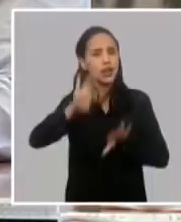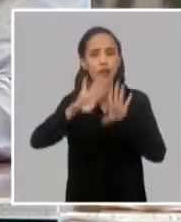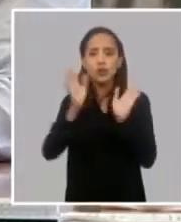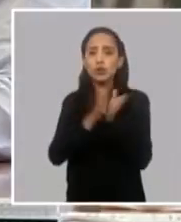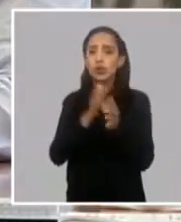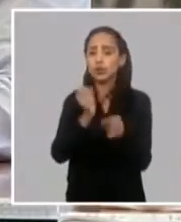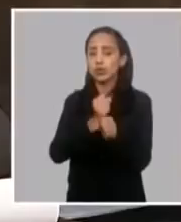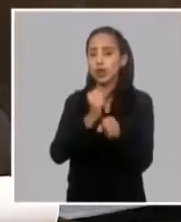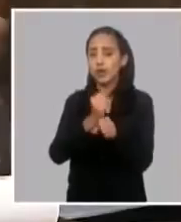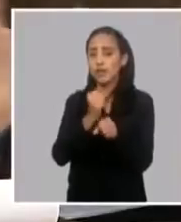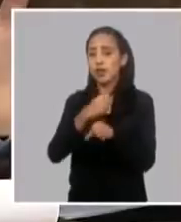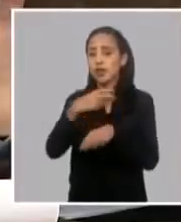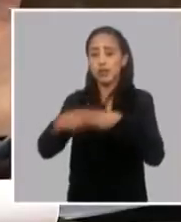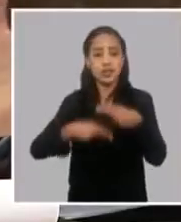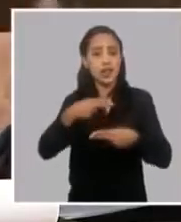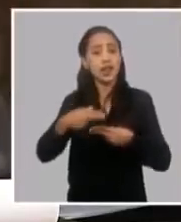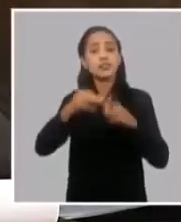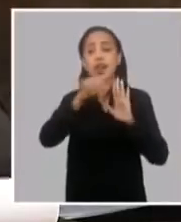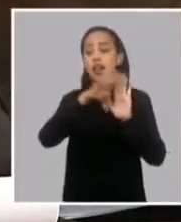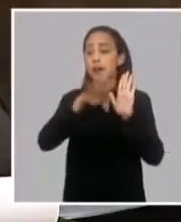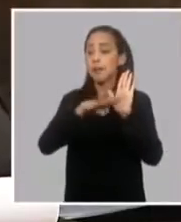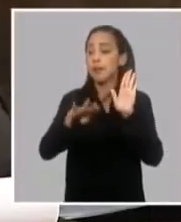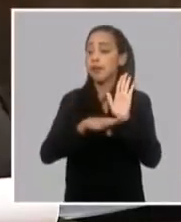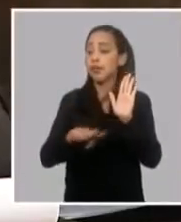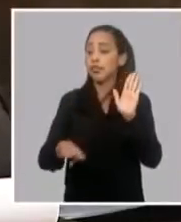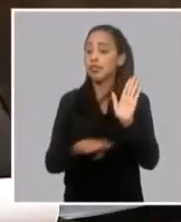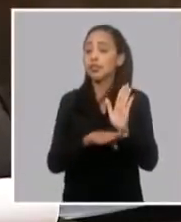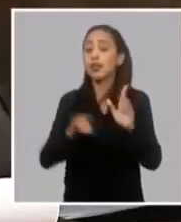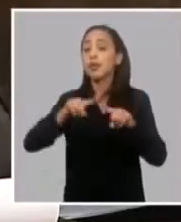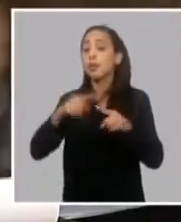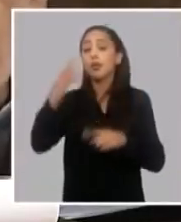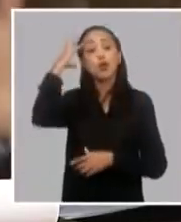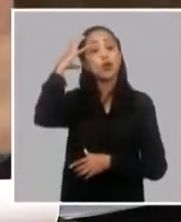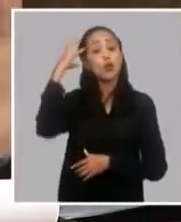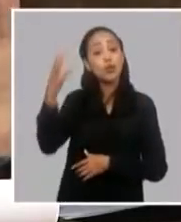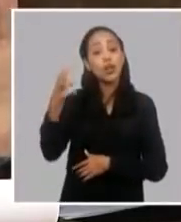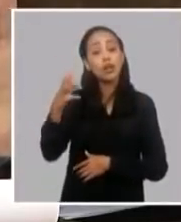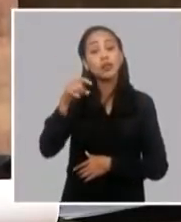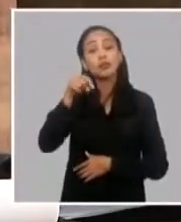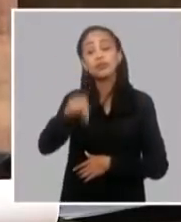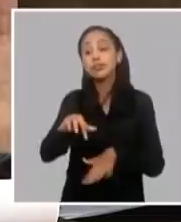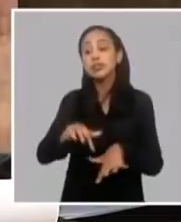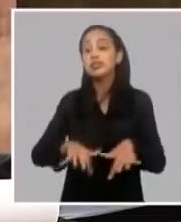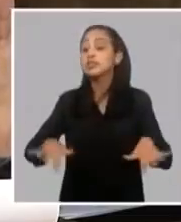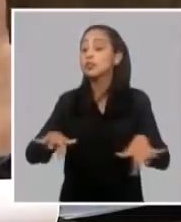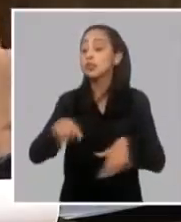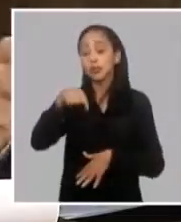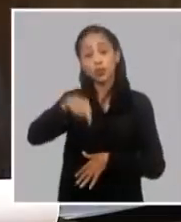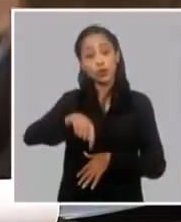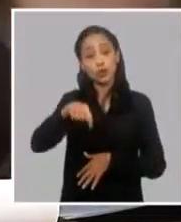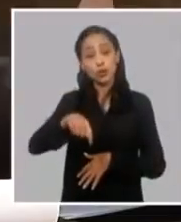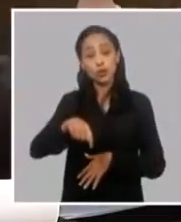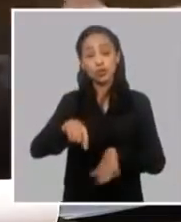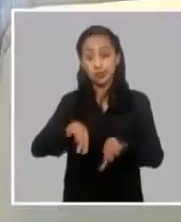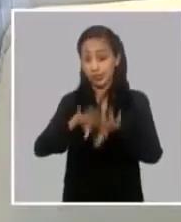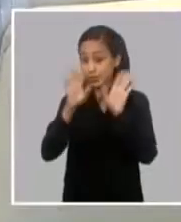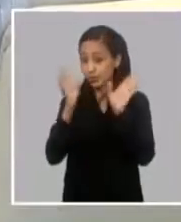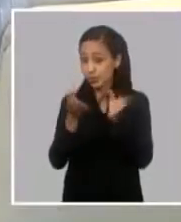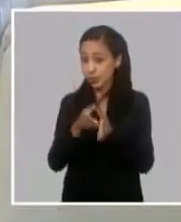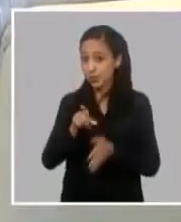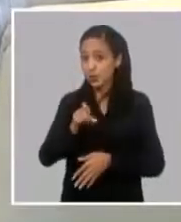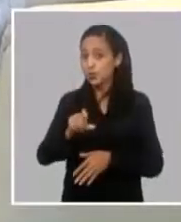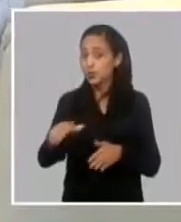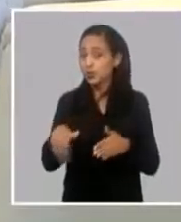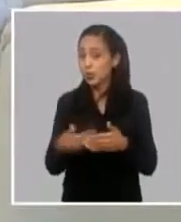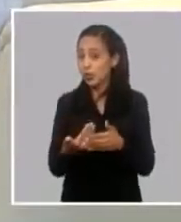trabajo que se viene haciendo, las medidas que se siguen adoptando por el gobierno, las circunstancias en las que estamos hoy y los acontecimientos de los últimos